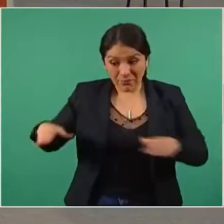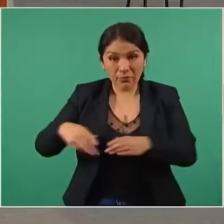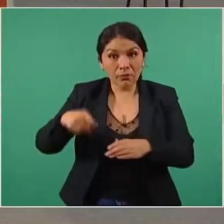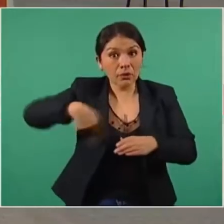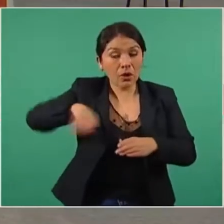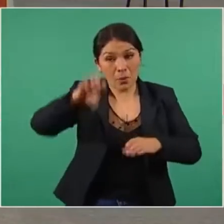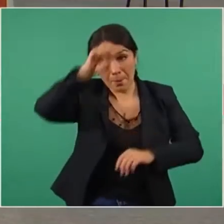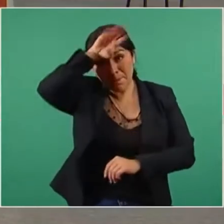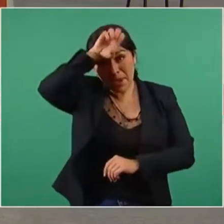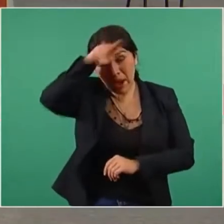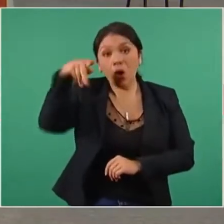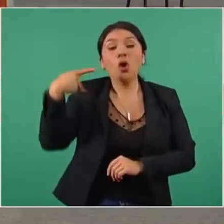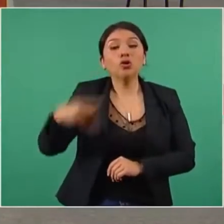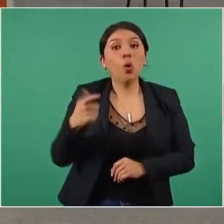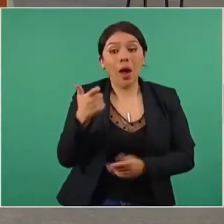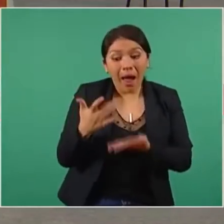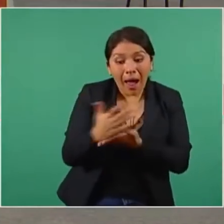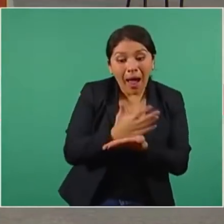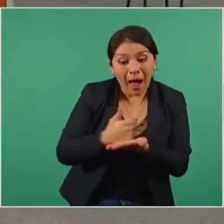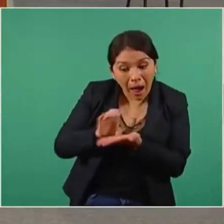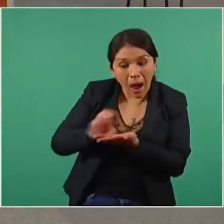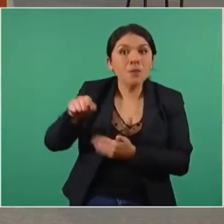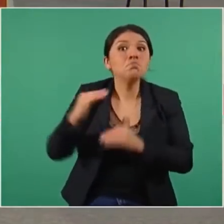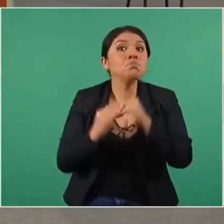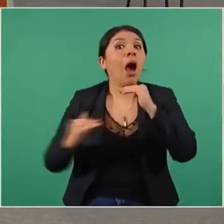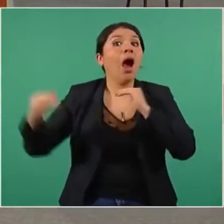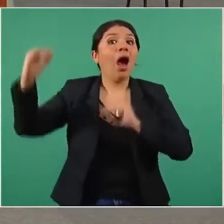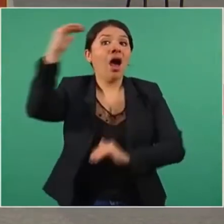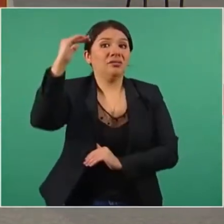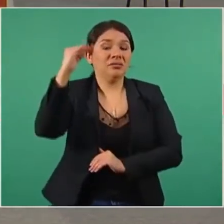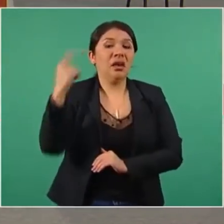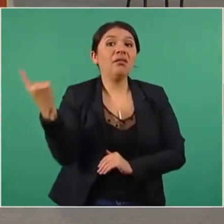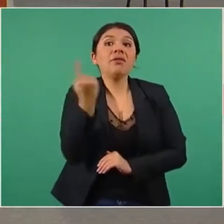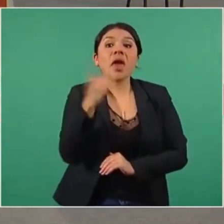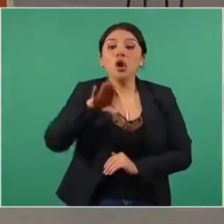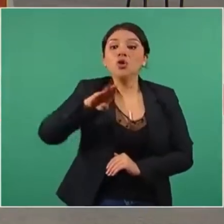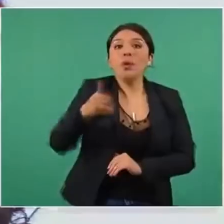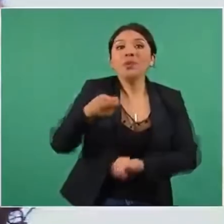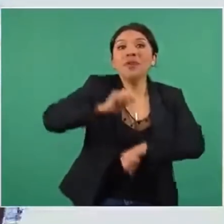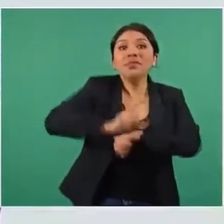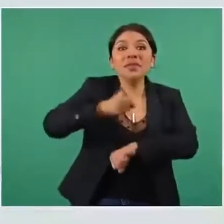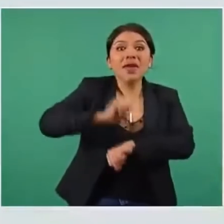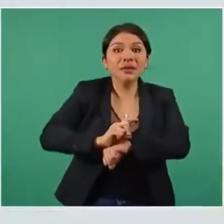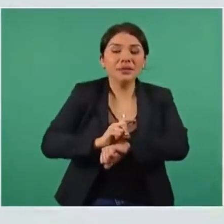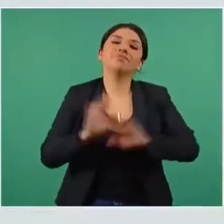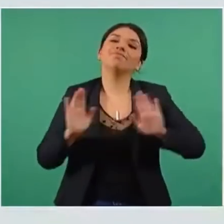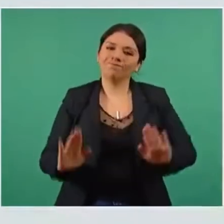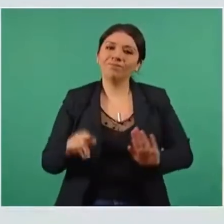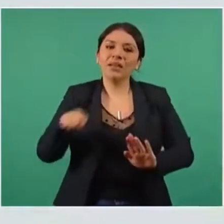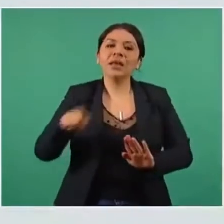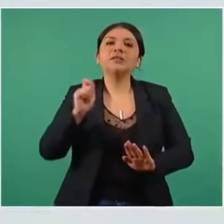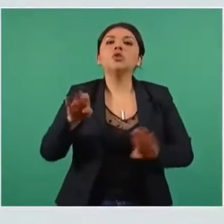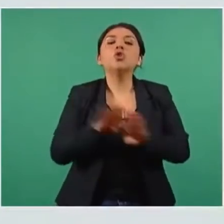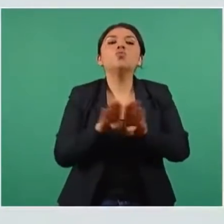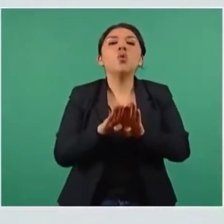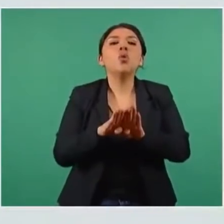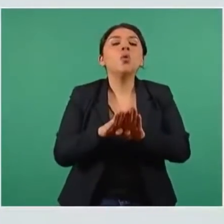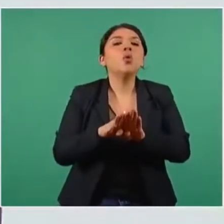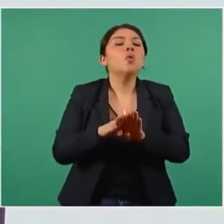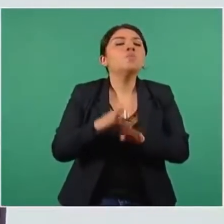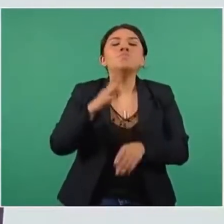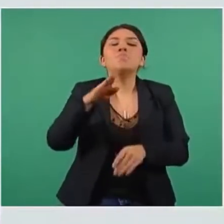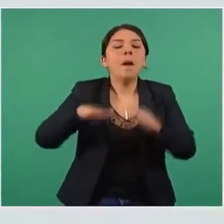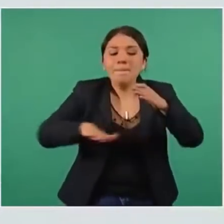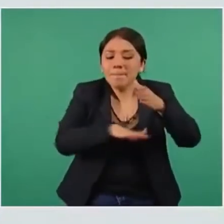que, dada que sus utilidades son más altas que los 90 días, aplica como piso mínimo el